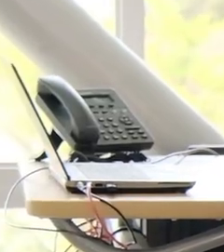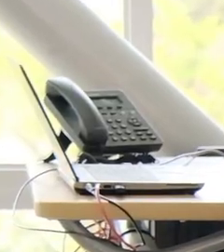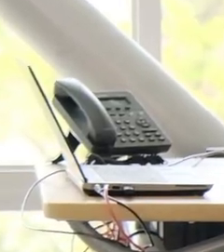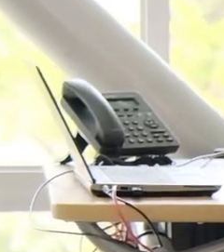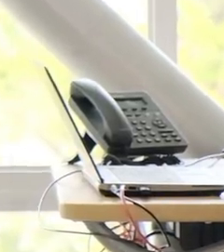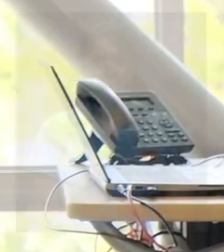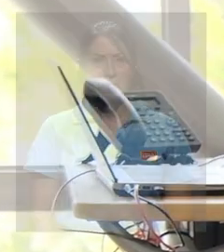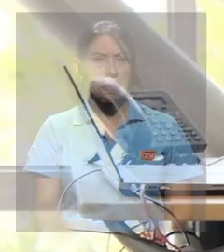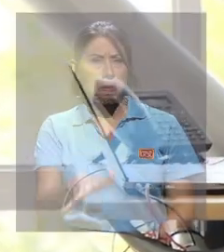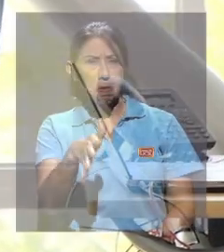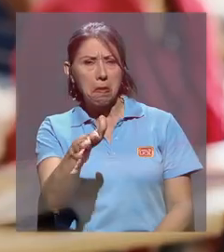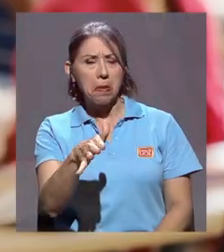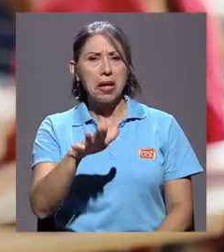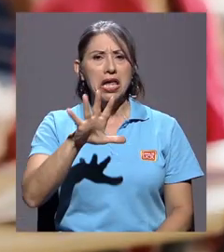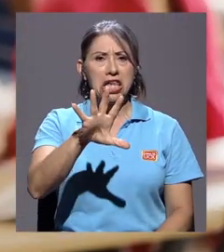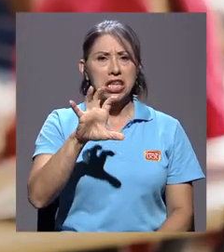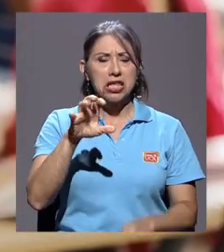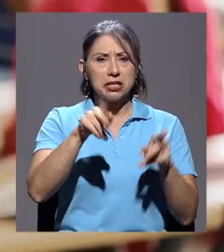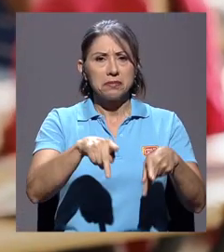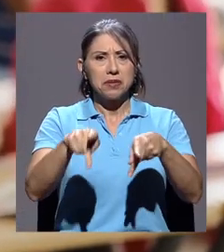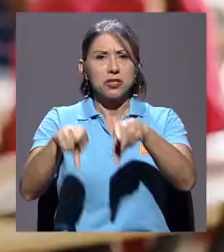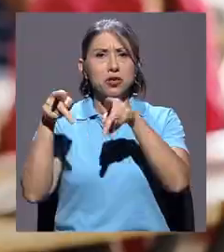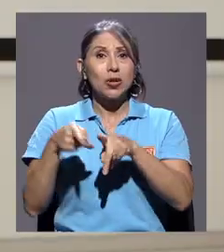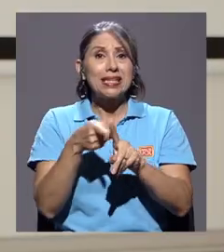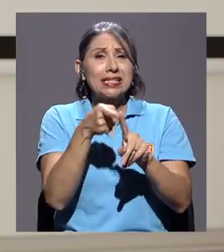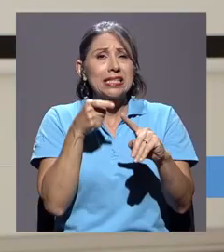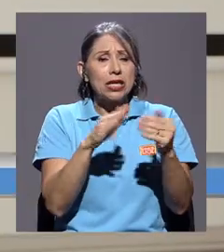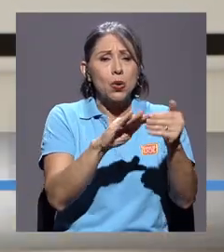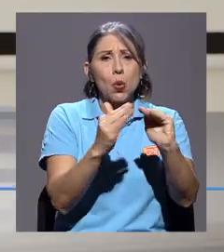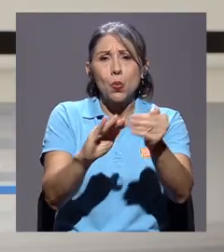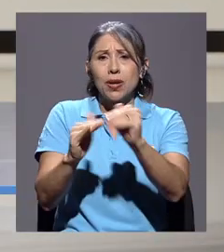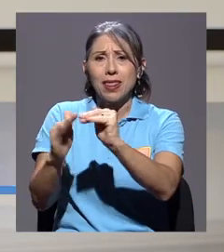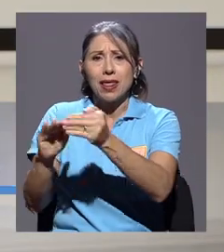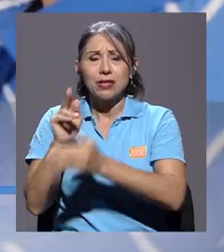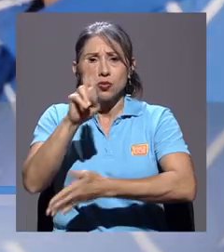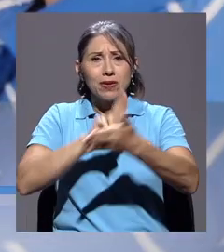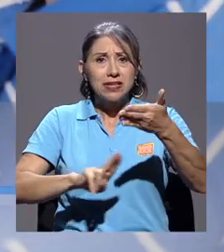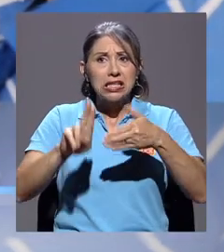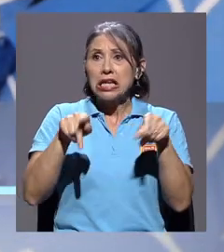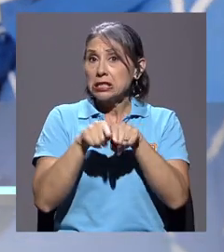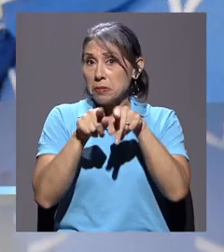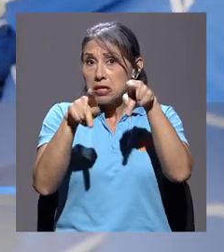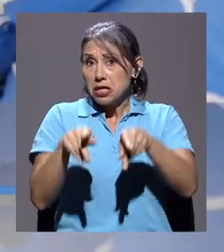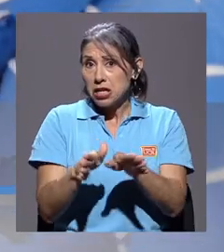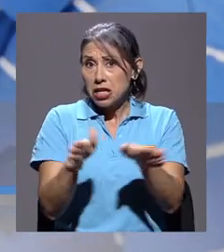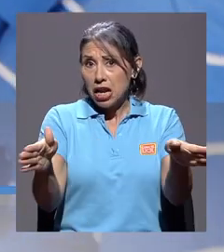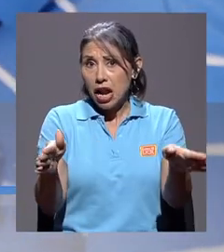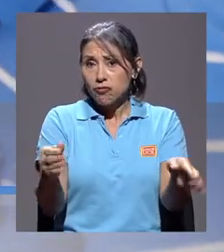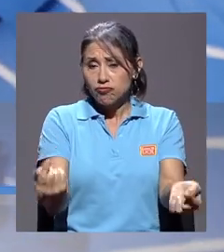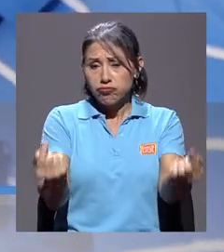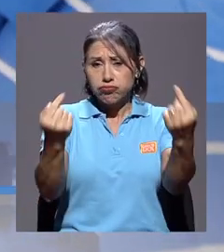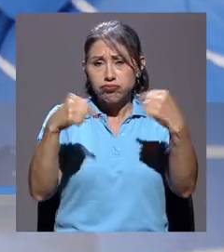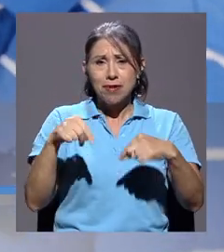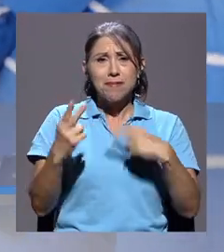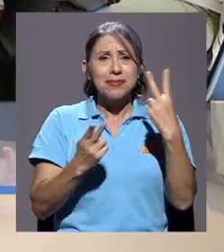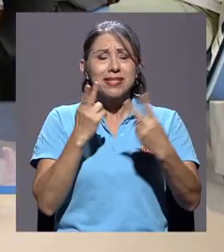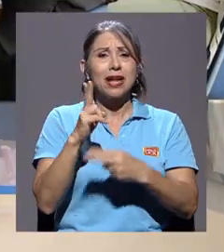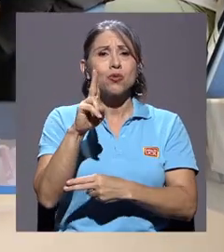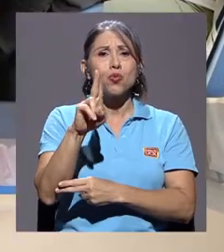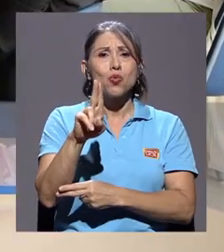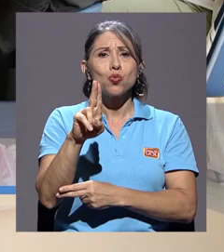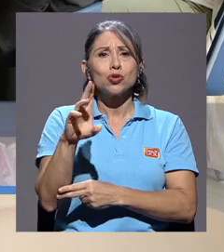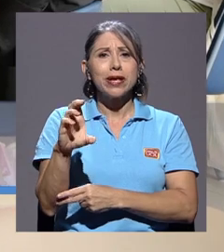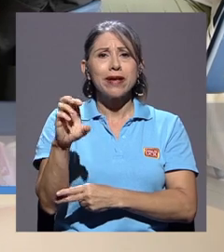Música Alrededor de 500 personas de comunidades universitarias y civiles visitaron la UCR con la